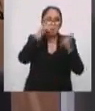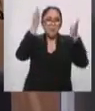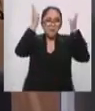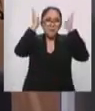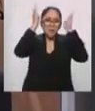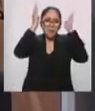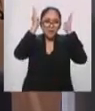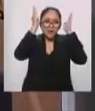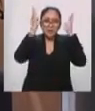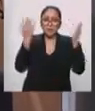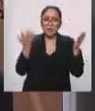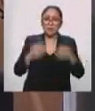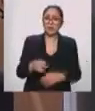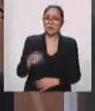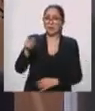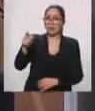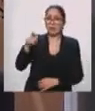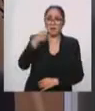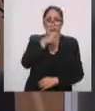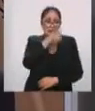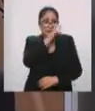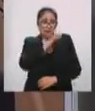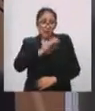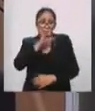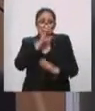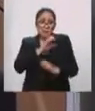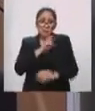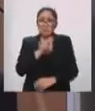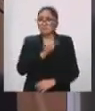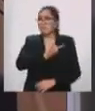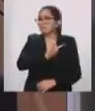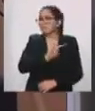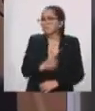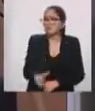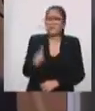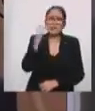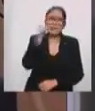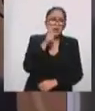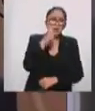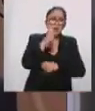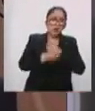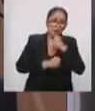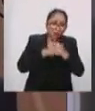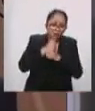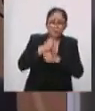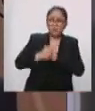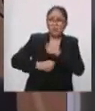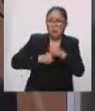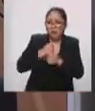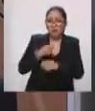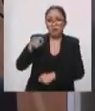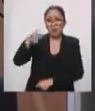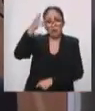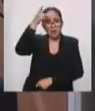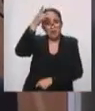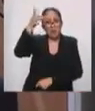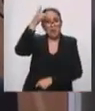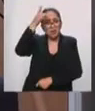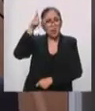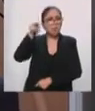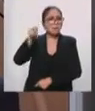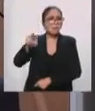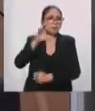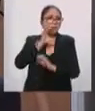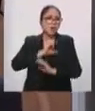Robert? Sí, me ven, porque no le gusta. Ah. No le gusta que porque dice que la ponen cada año en las fiestas, en las posadas, pero bueno. Y en las